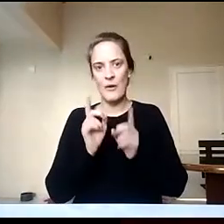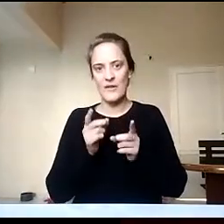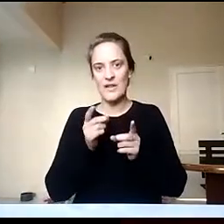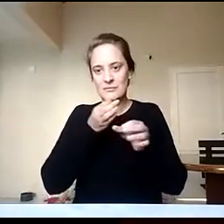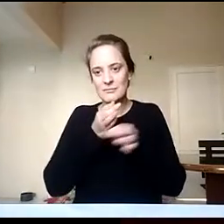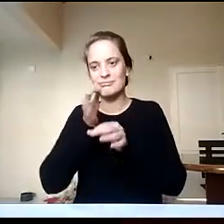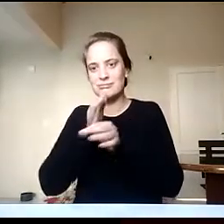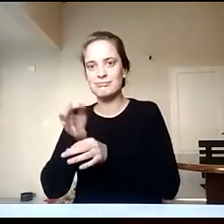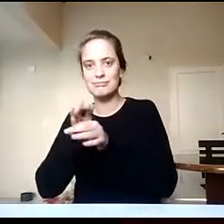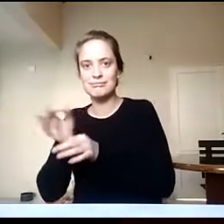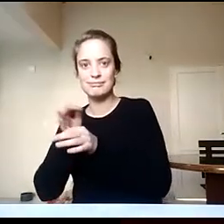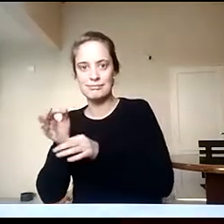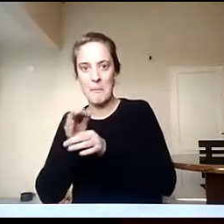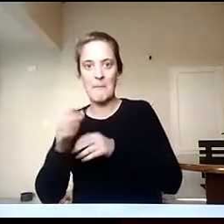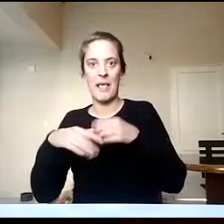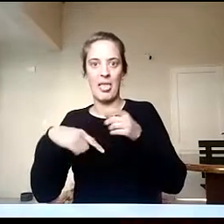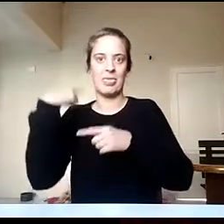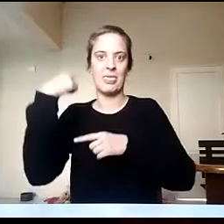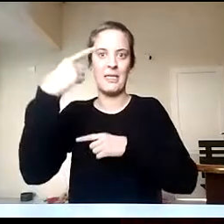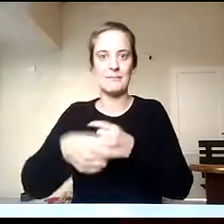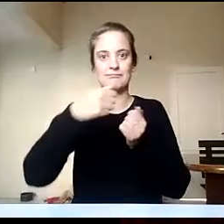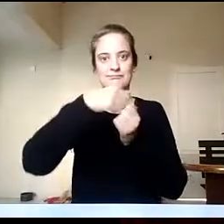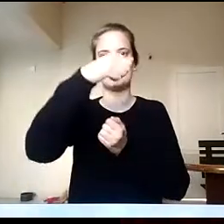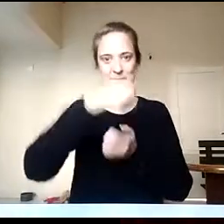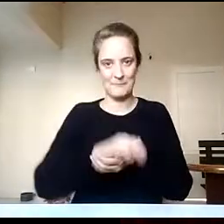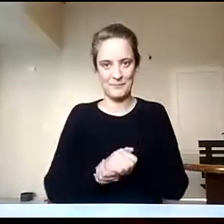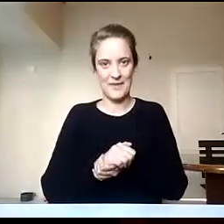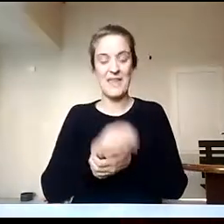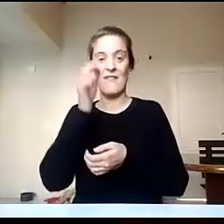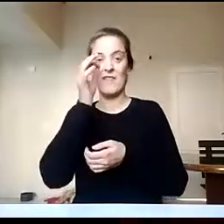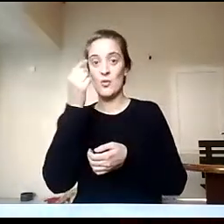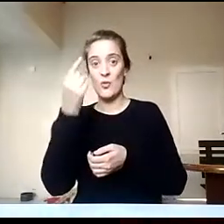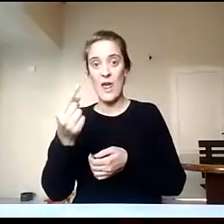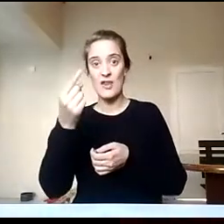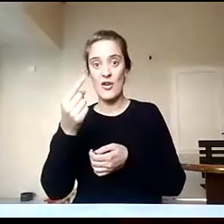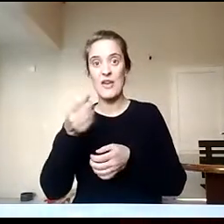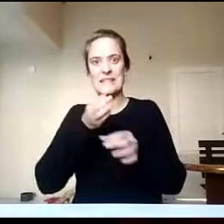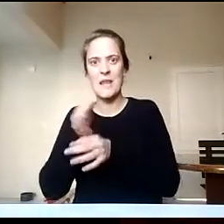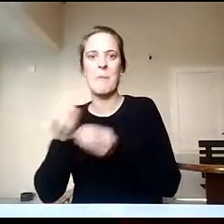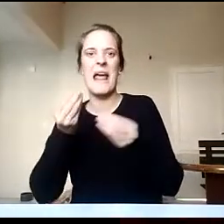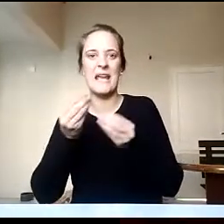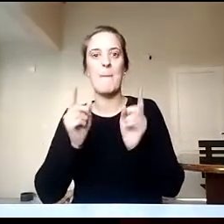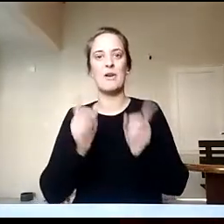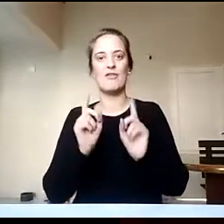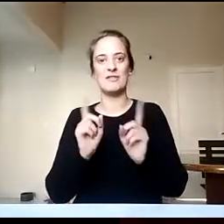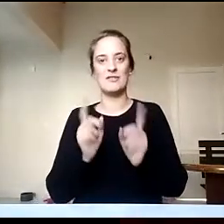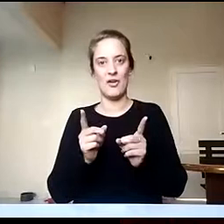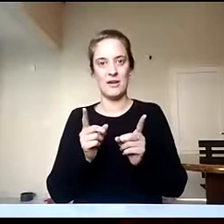primario, pero hace 21 años que formamos profesorados, profesores de geografía en nuestro instituto.